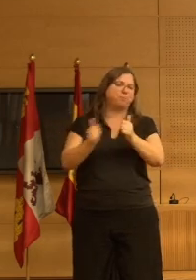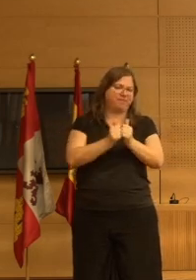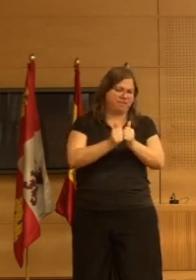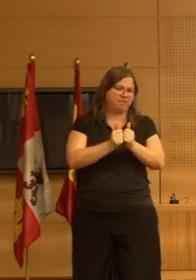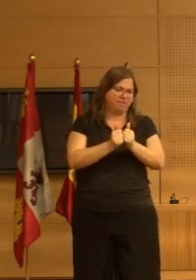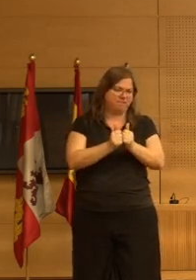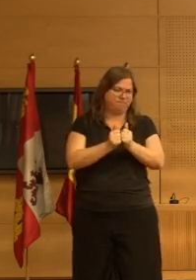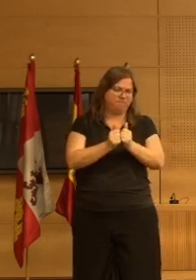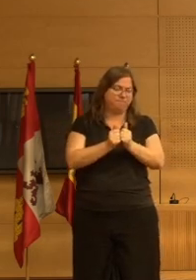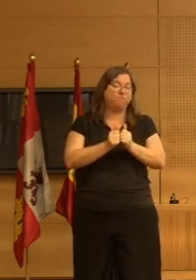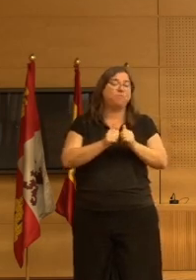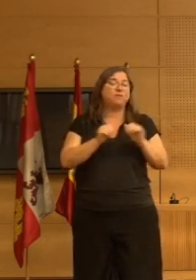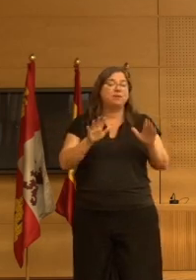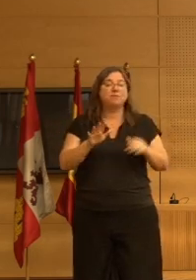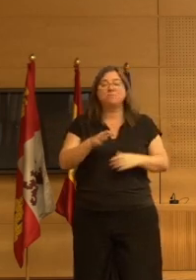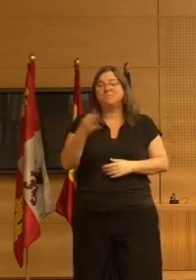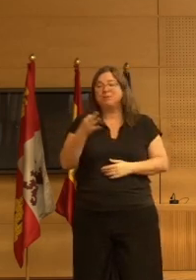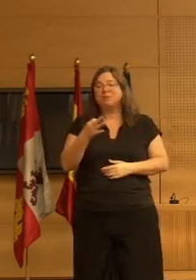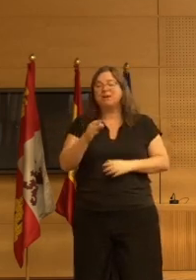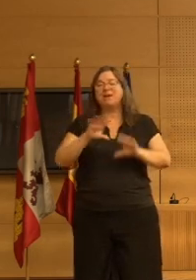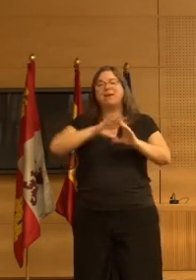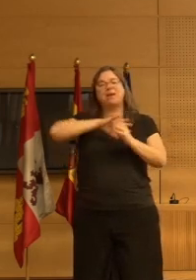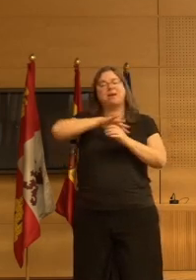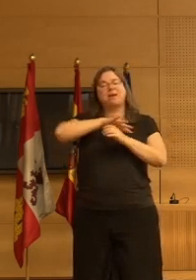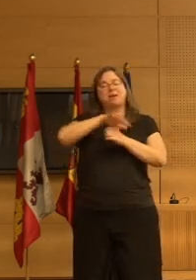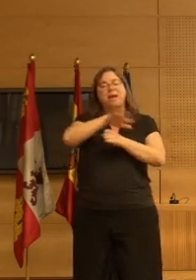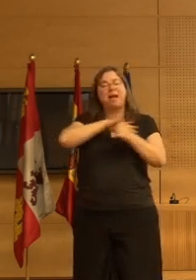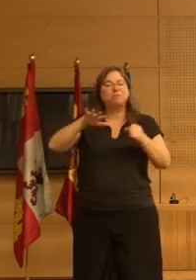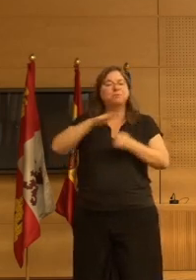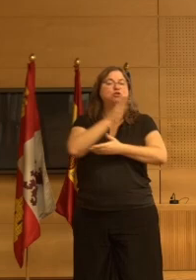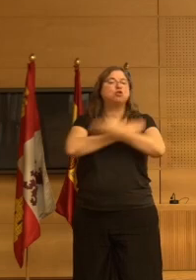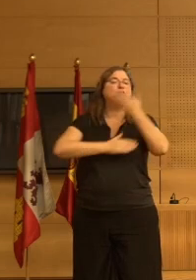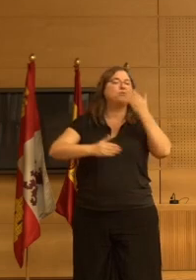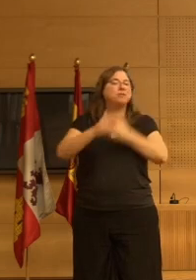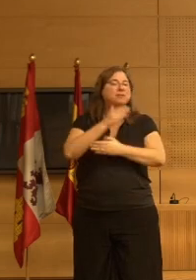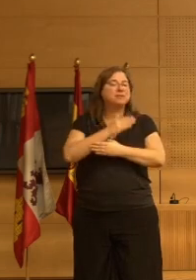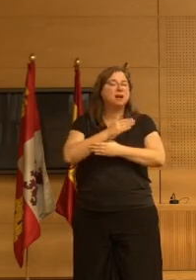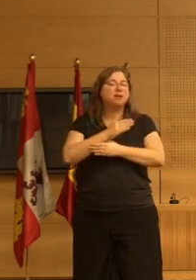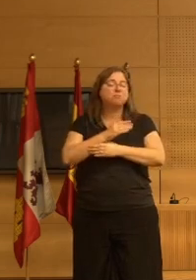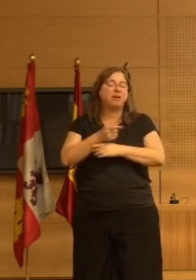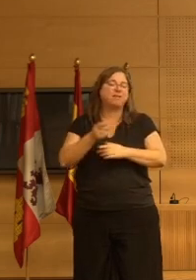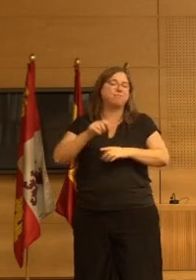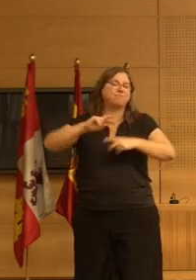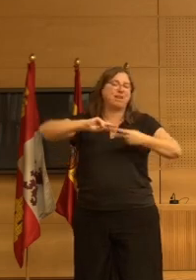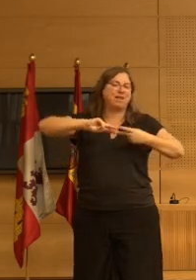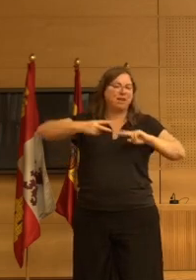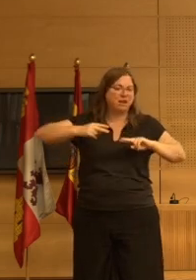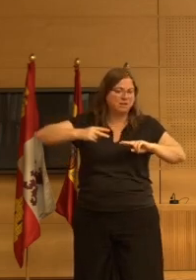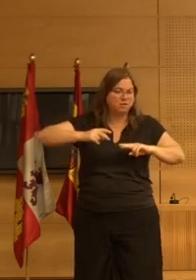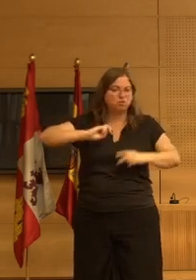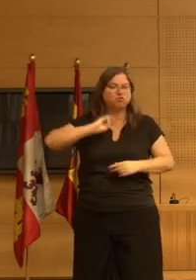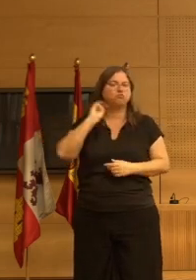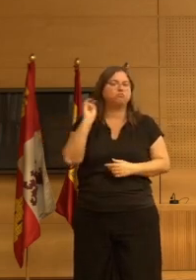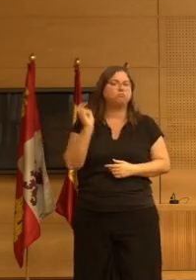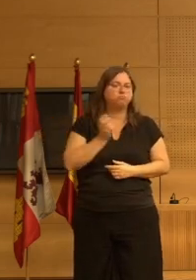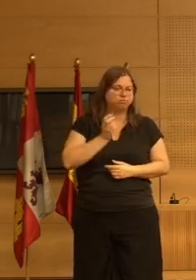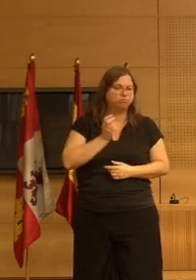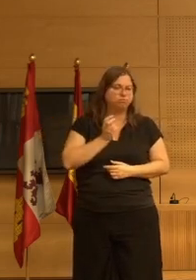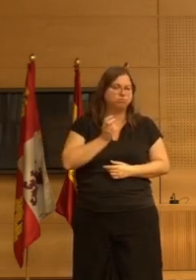pero claro el mundo de la discapacidad intelectual a nivel cerebral a nivel genético etcétera